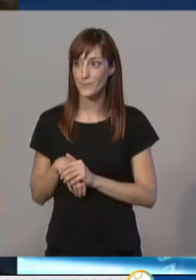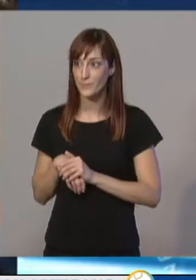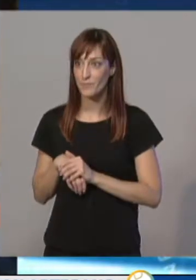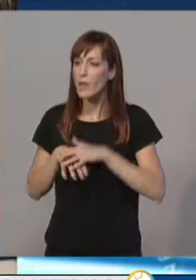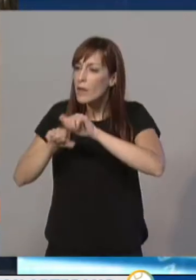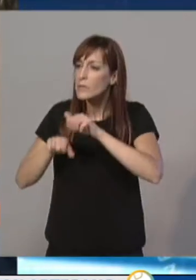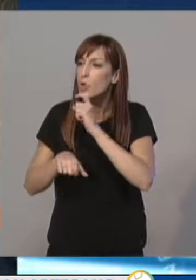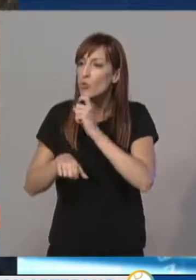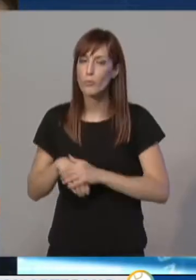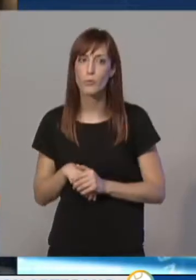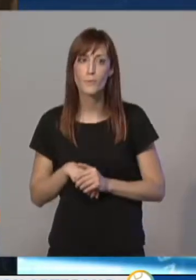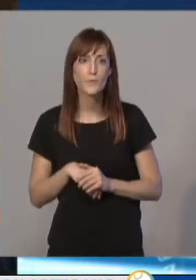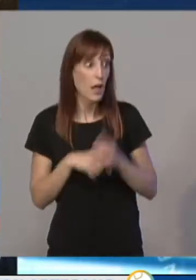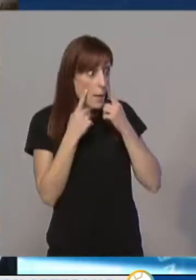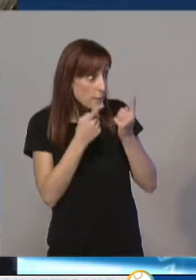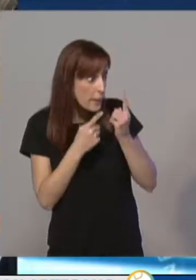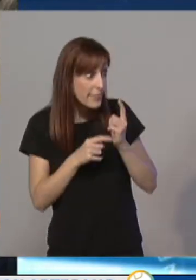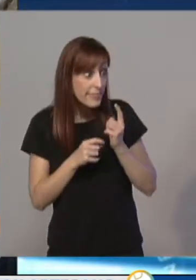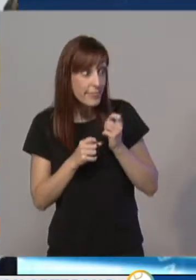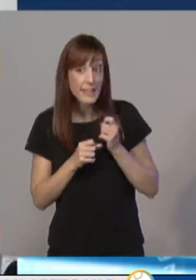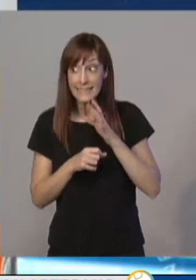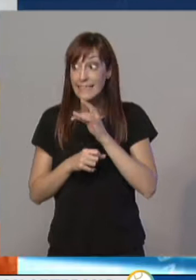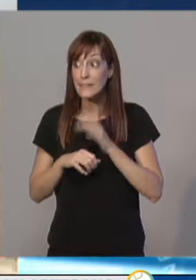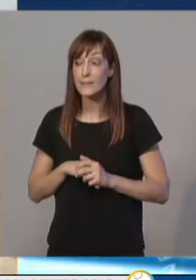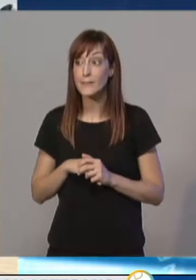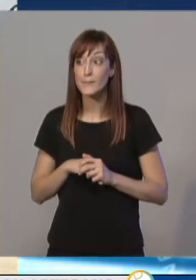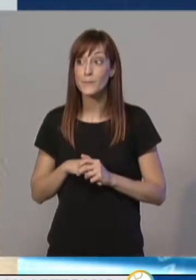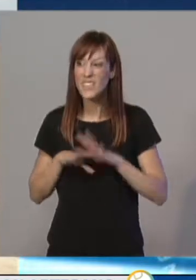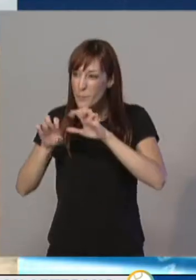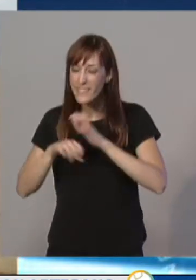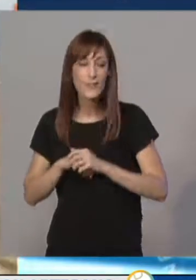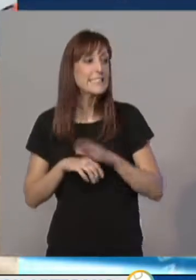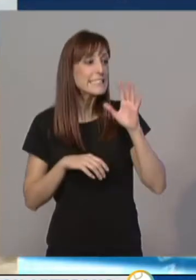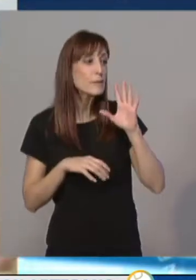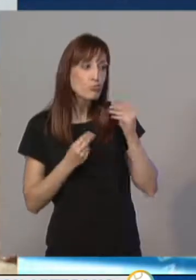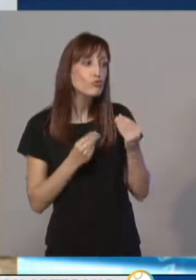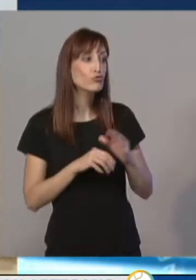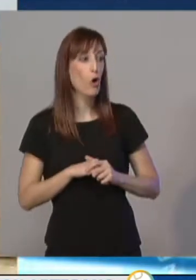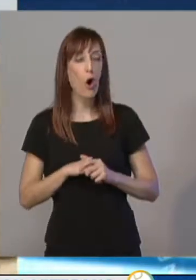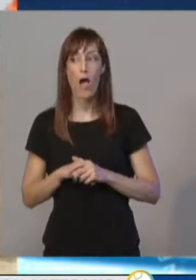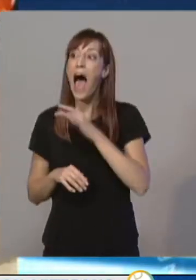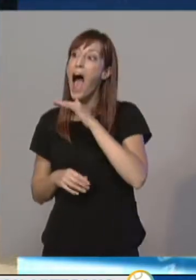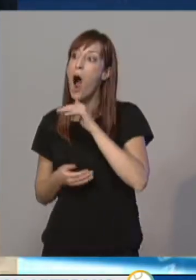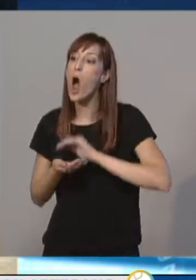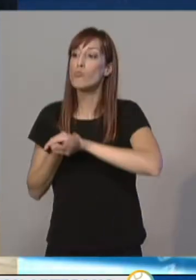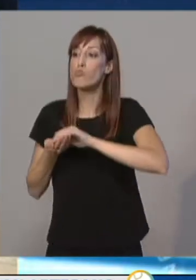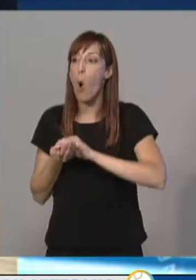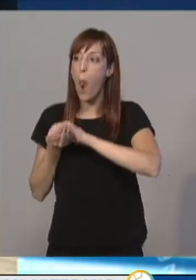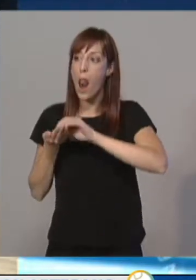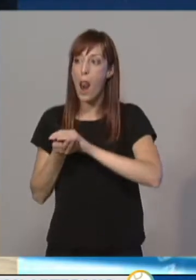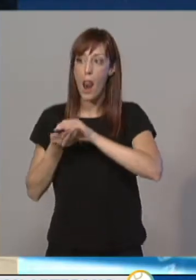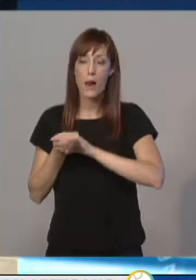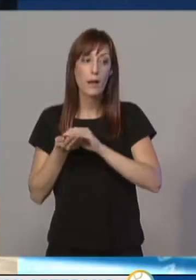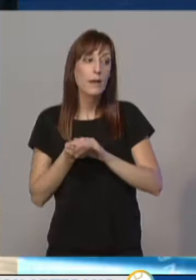imagino que haces pan? Sí. ¿Divertido? Mucho. Ahora estamos haciendo el voleo, que es